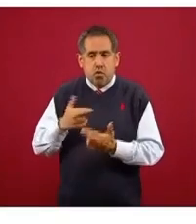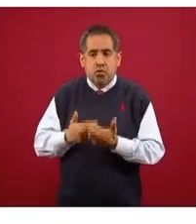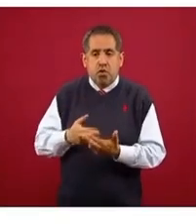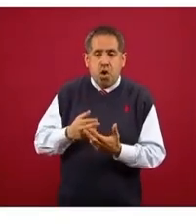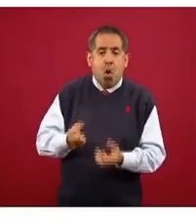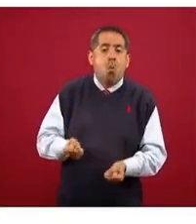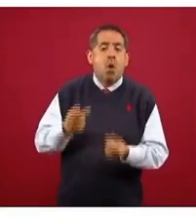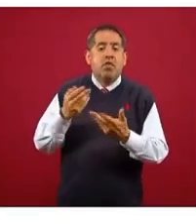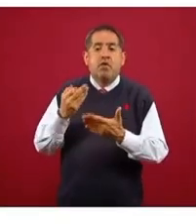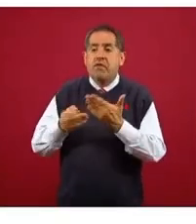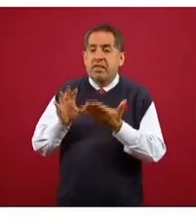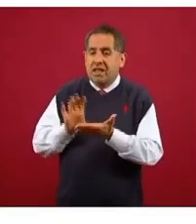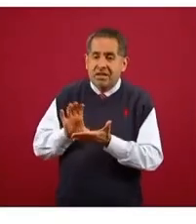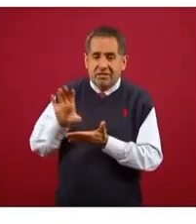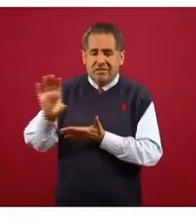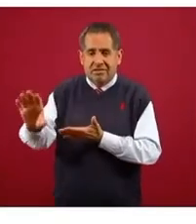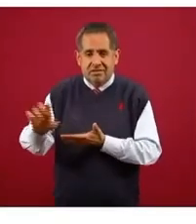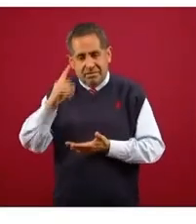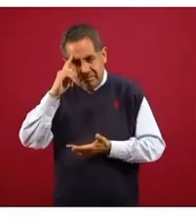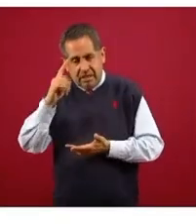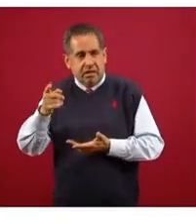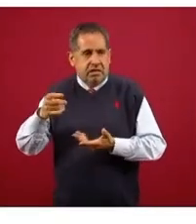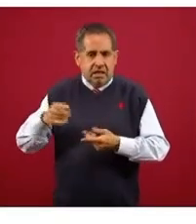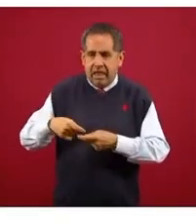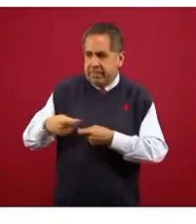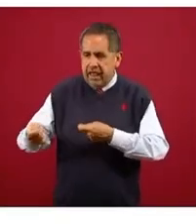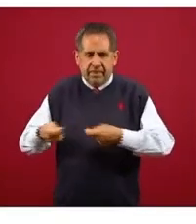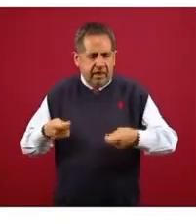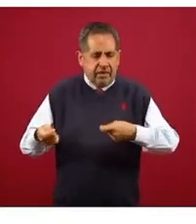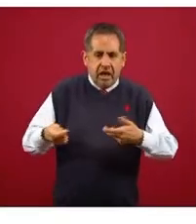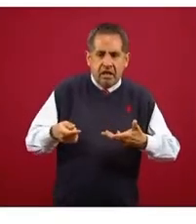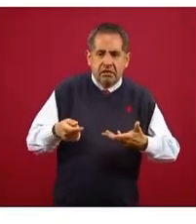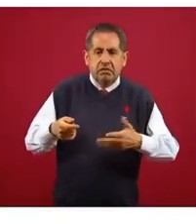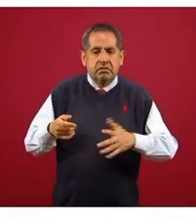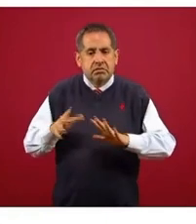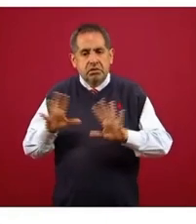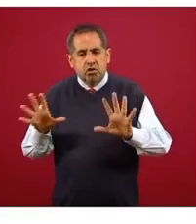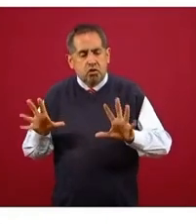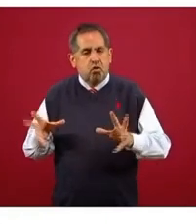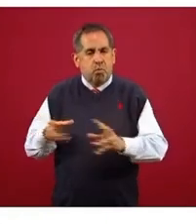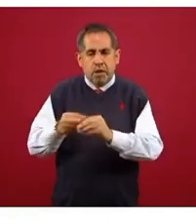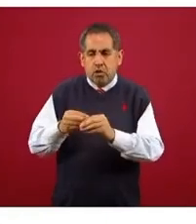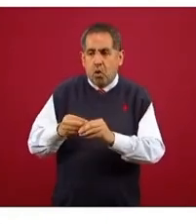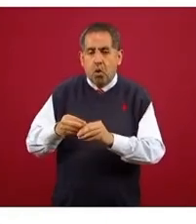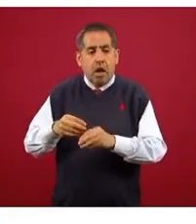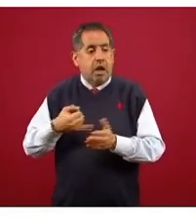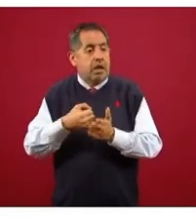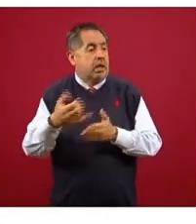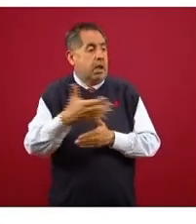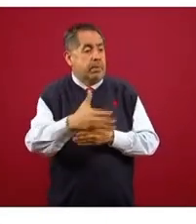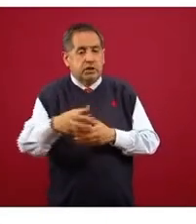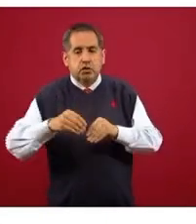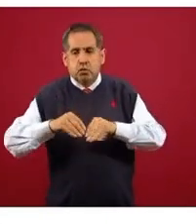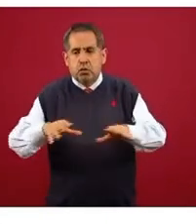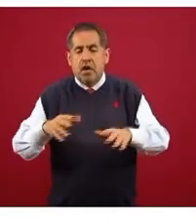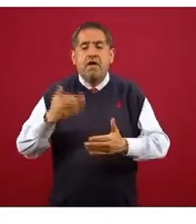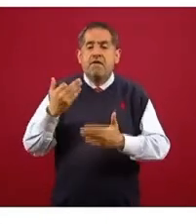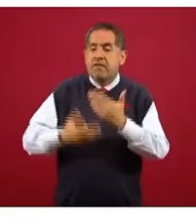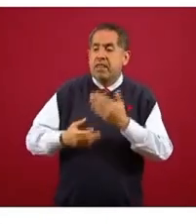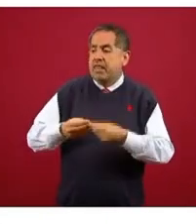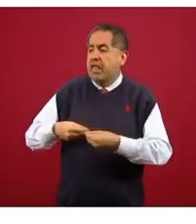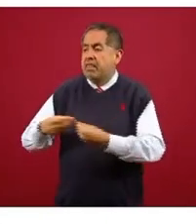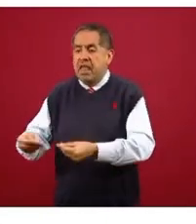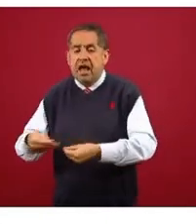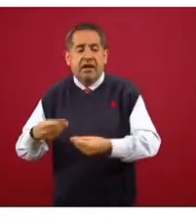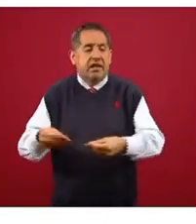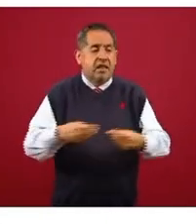¿Cuánto nos falta de eso que les dije, de que las concesiones y que le dimos a cada quien, ya ve el ciclo de riego avanzado, cuánto nos resta de darle a cada